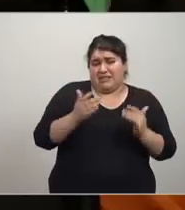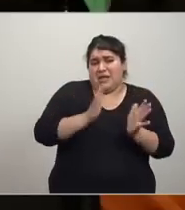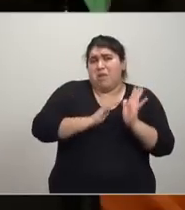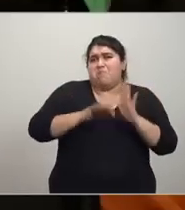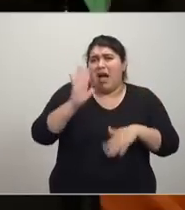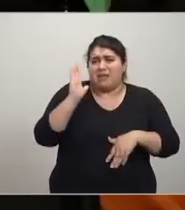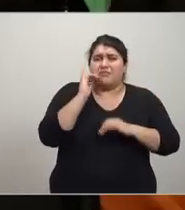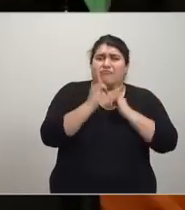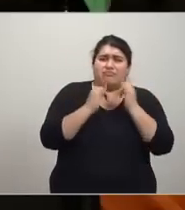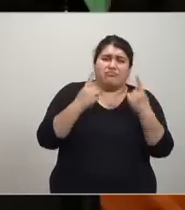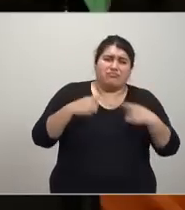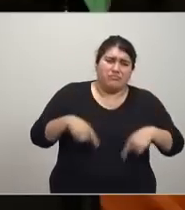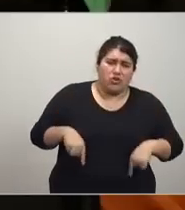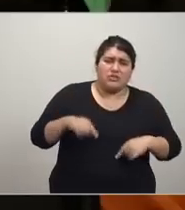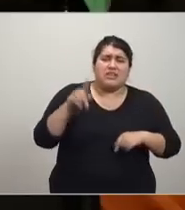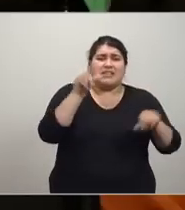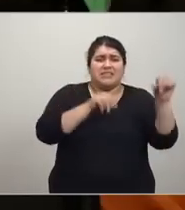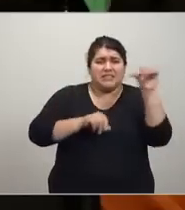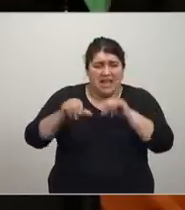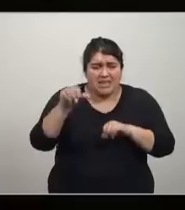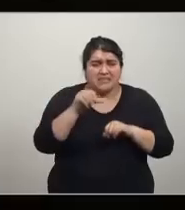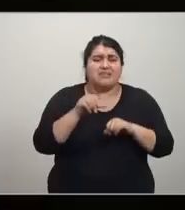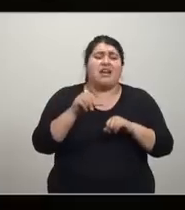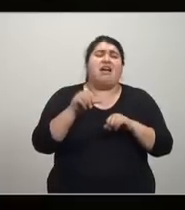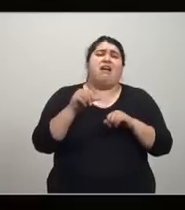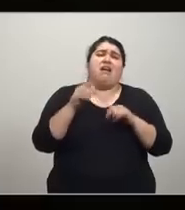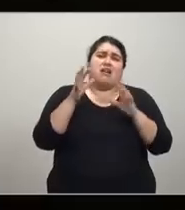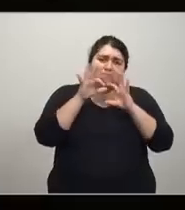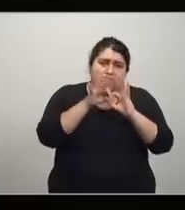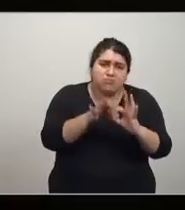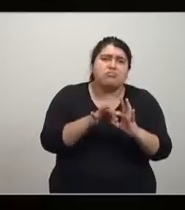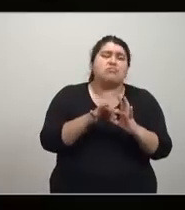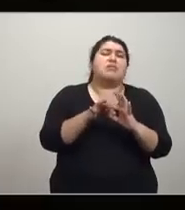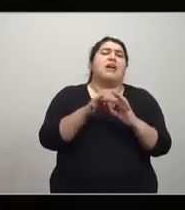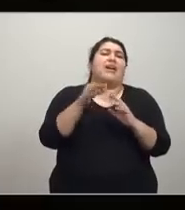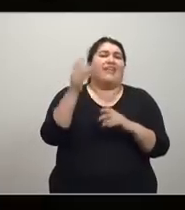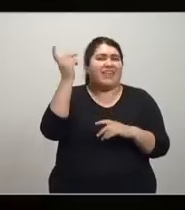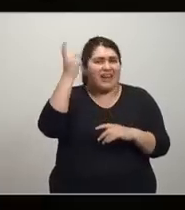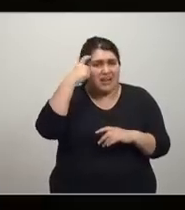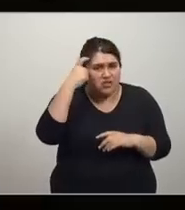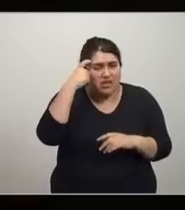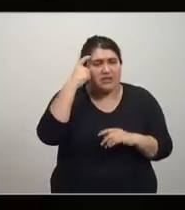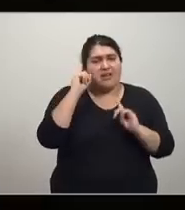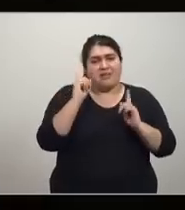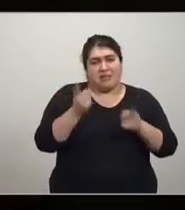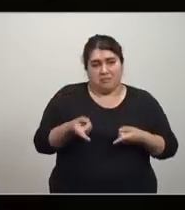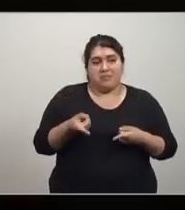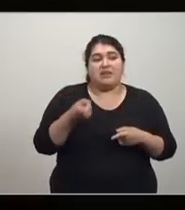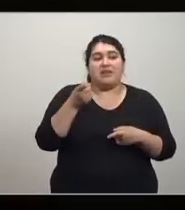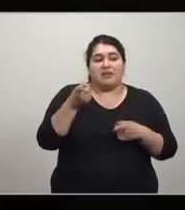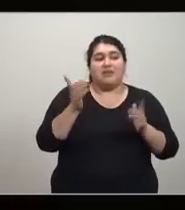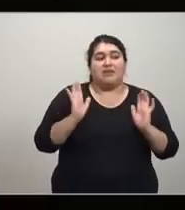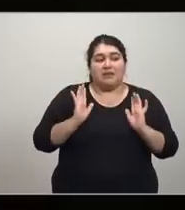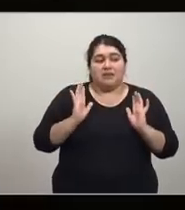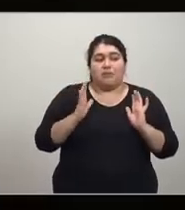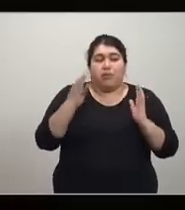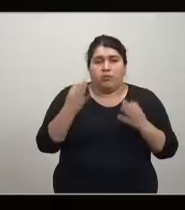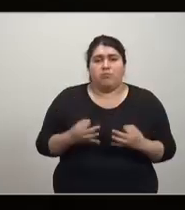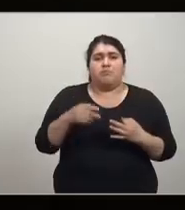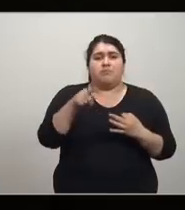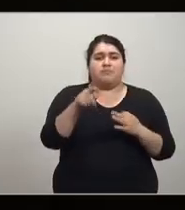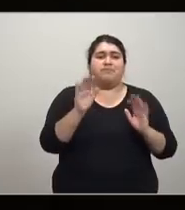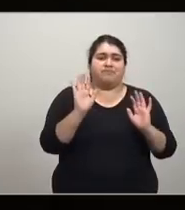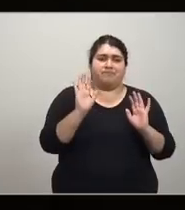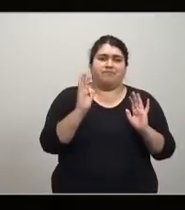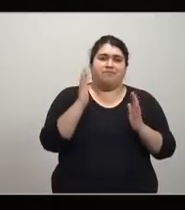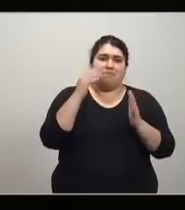narrativa con tintes de ciencia con tintes de racionalidad y eso es lo que dice Yannis Varoufakis que existió en su libro